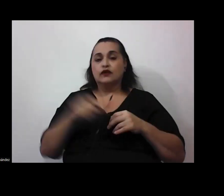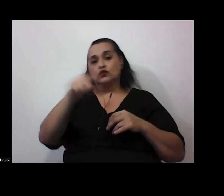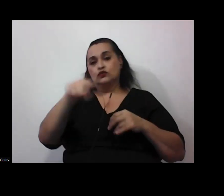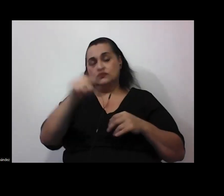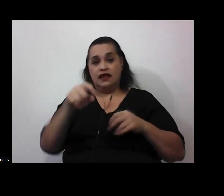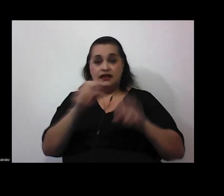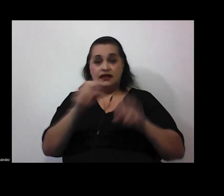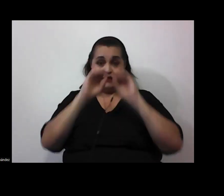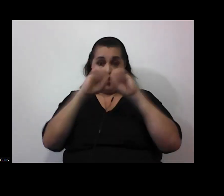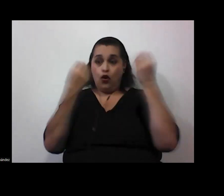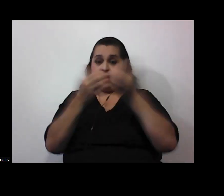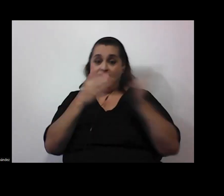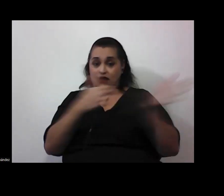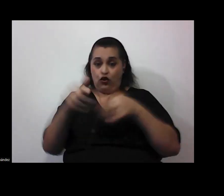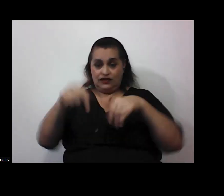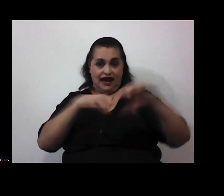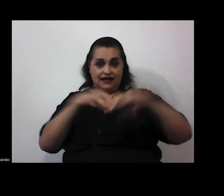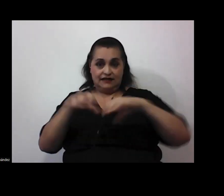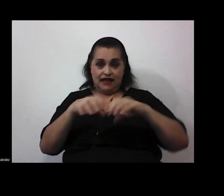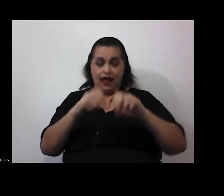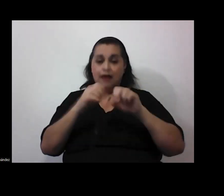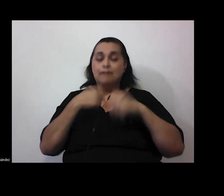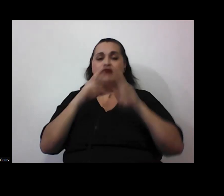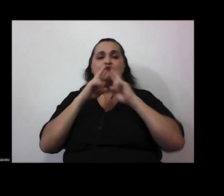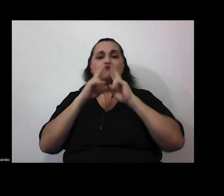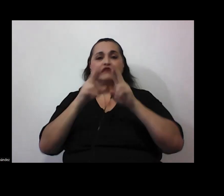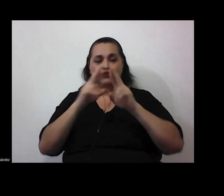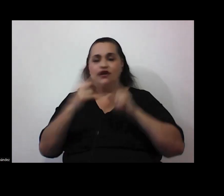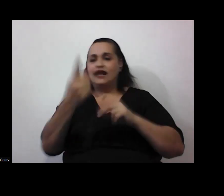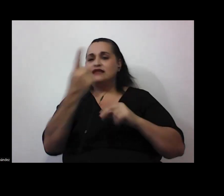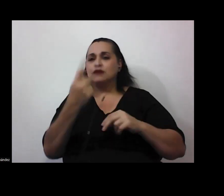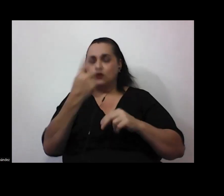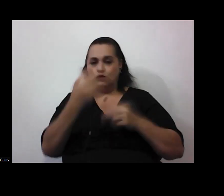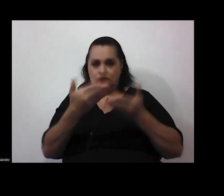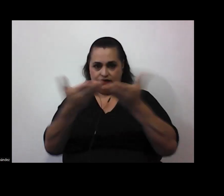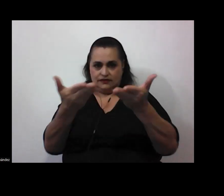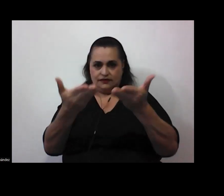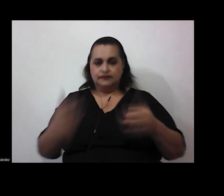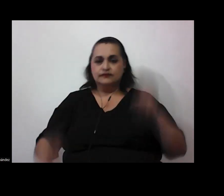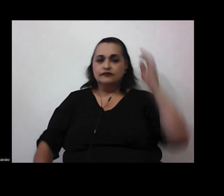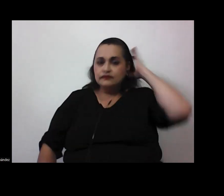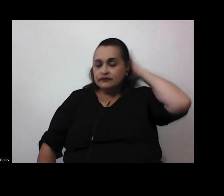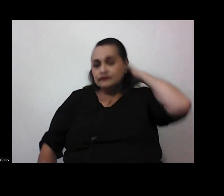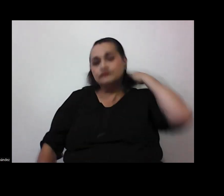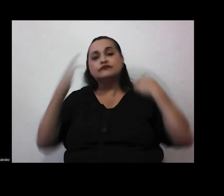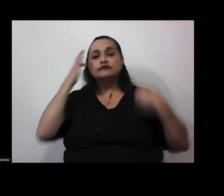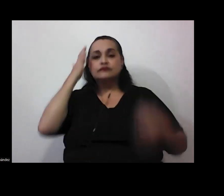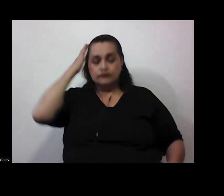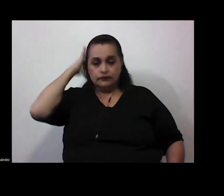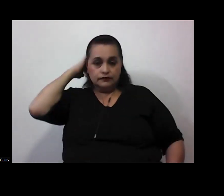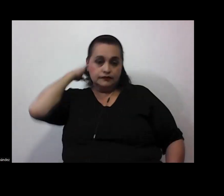y las organizadoras del evento para para las preguntas que podamos responder gracias